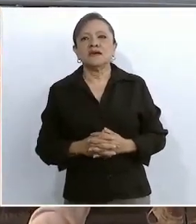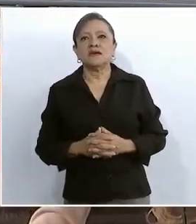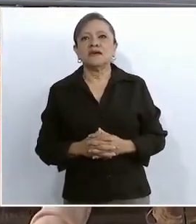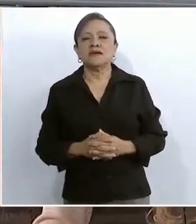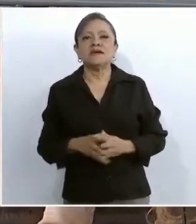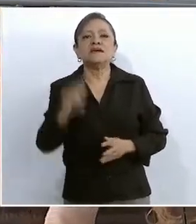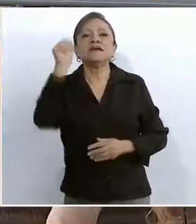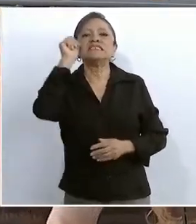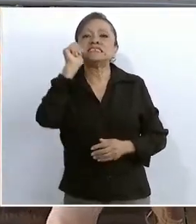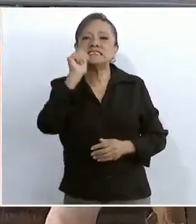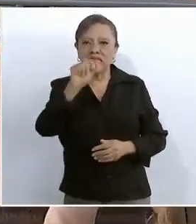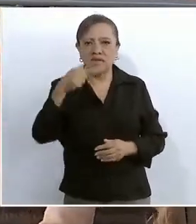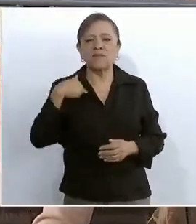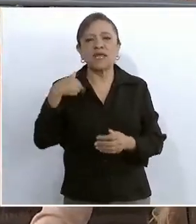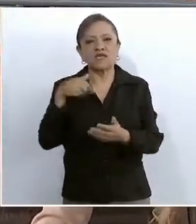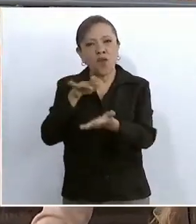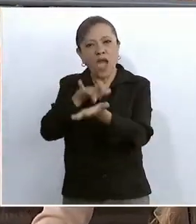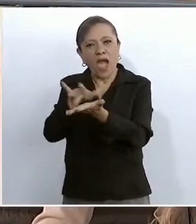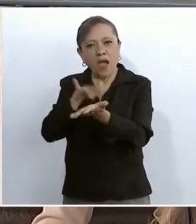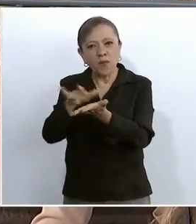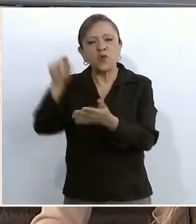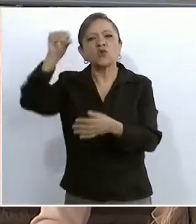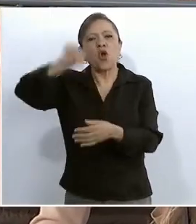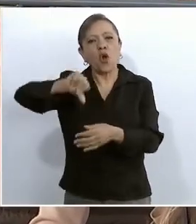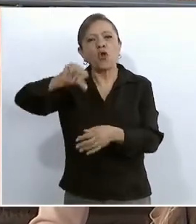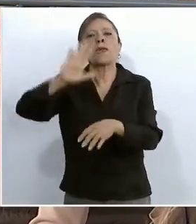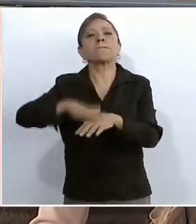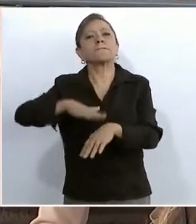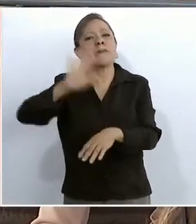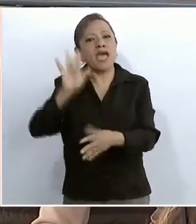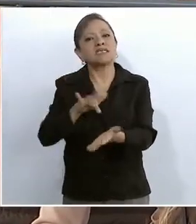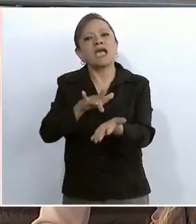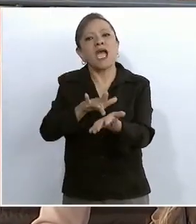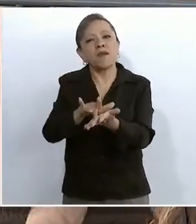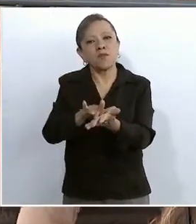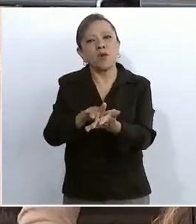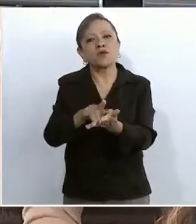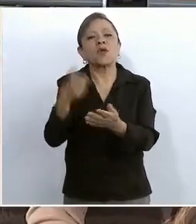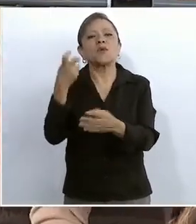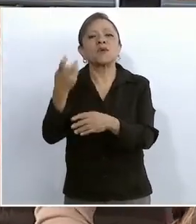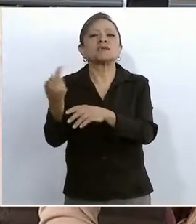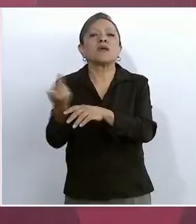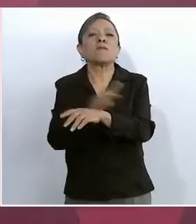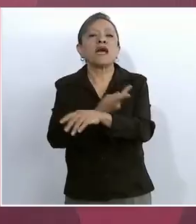Siempre lo apoyo, pero el día de hoy lo apoyo más por lo que pasó anoche.